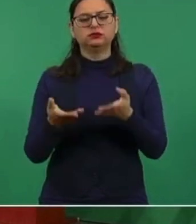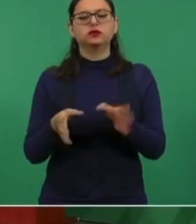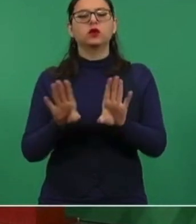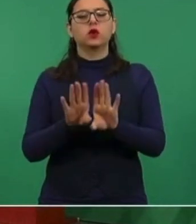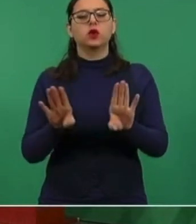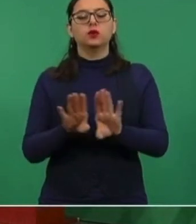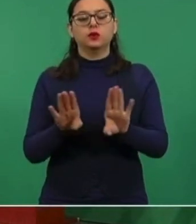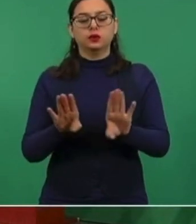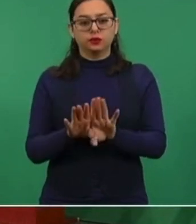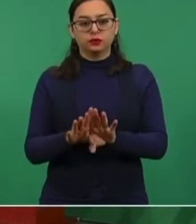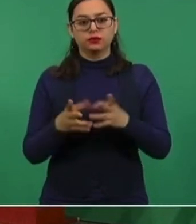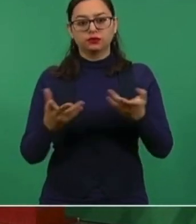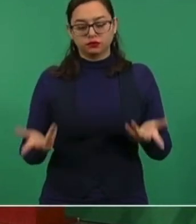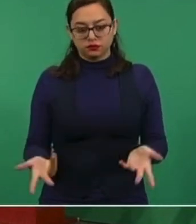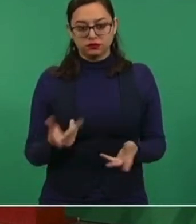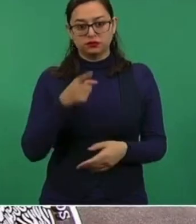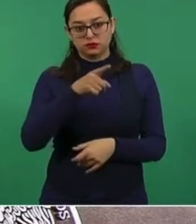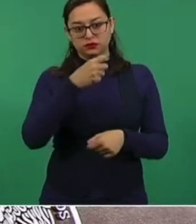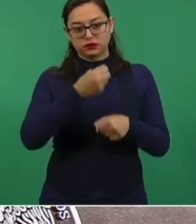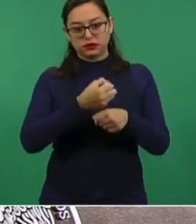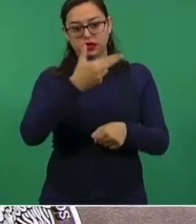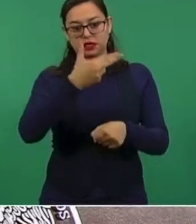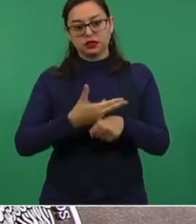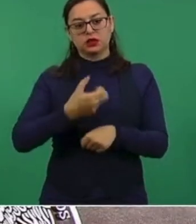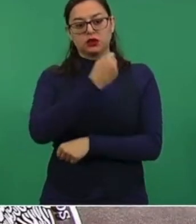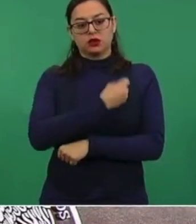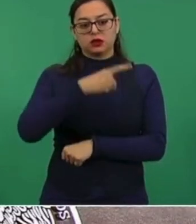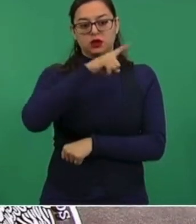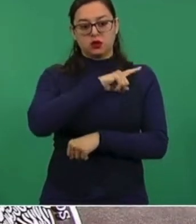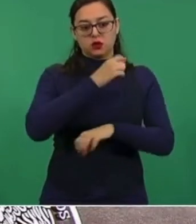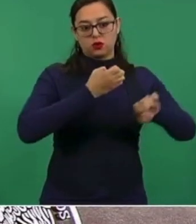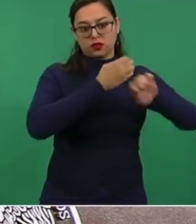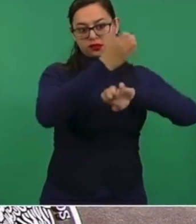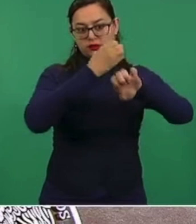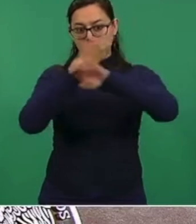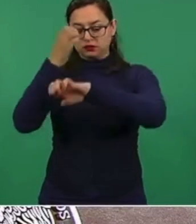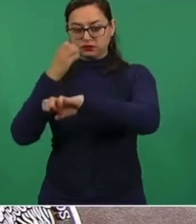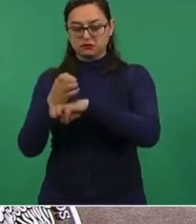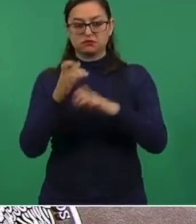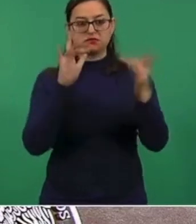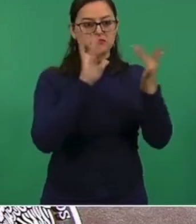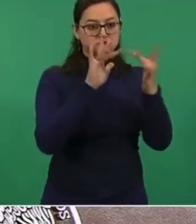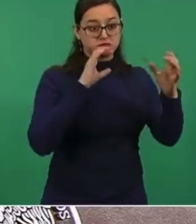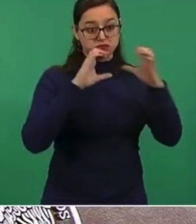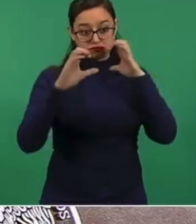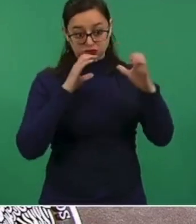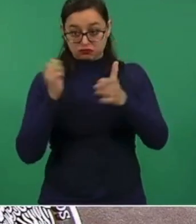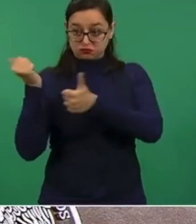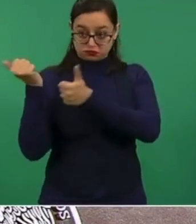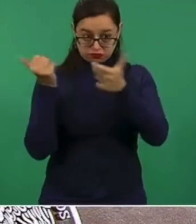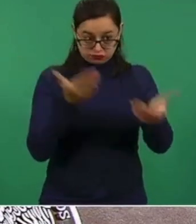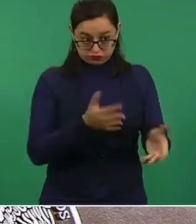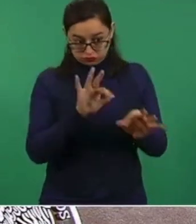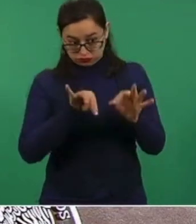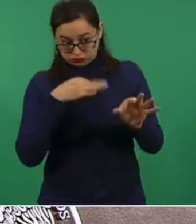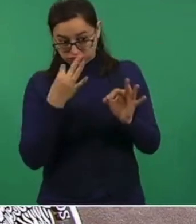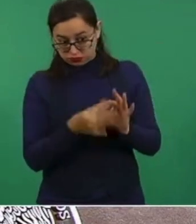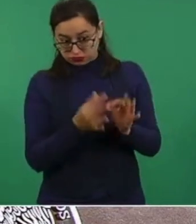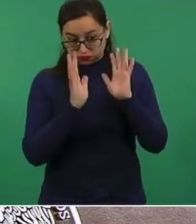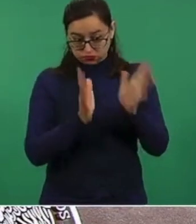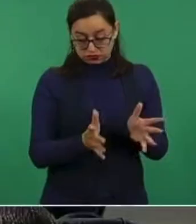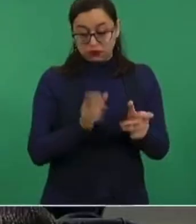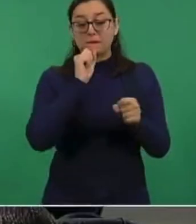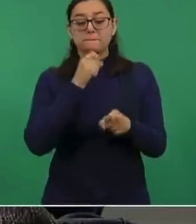Comunicación directa con los propios secretarios de Salud para gestionar la recepción de los insumos. Movilización de medicamentos